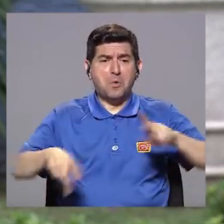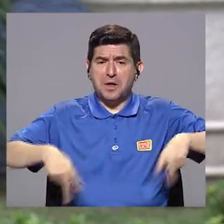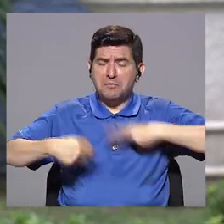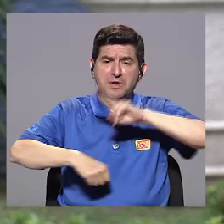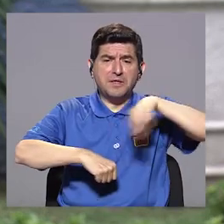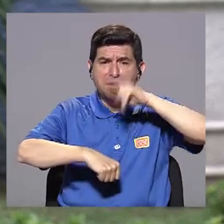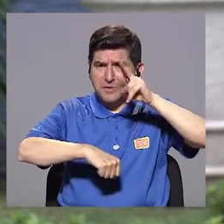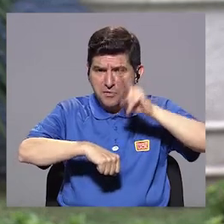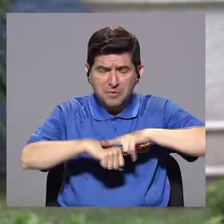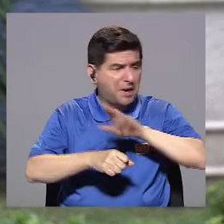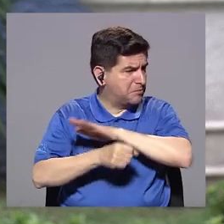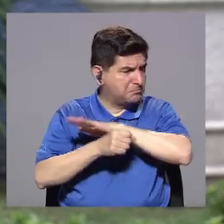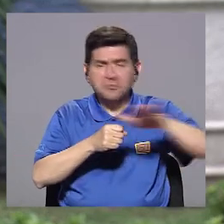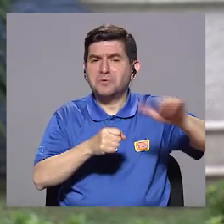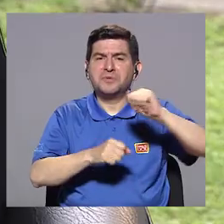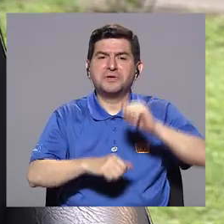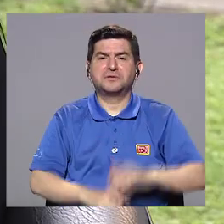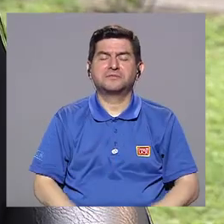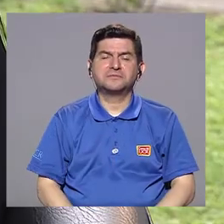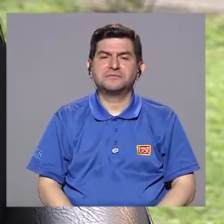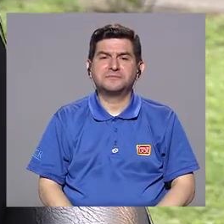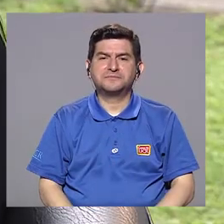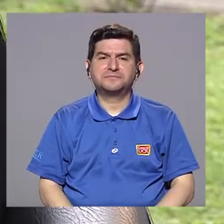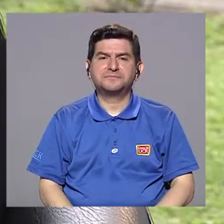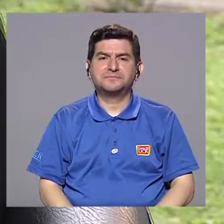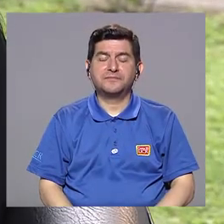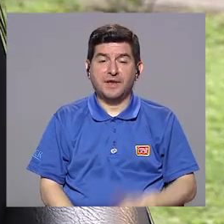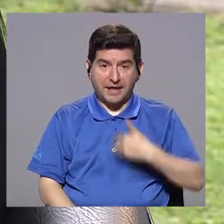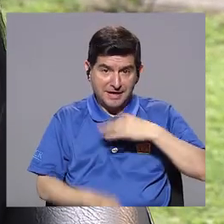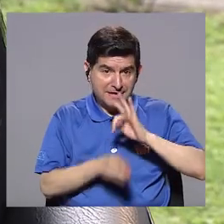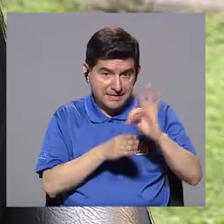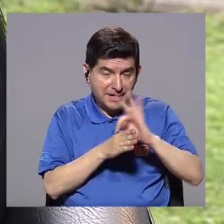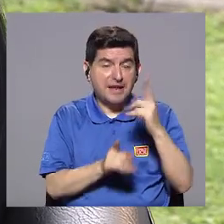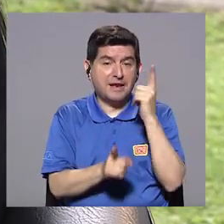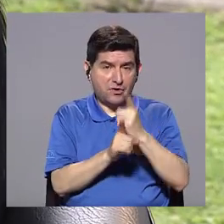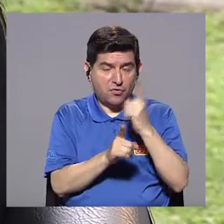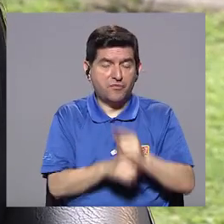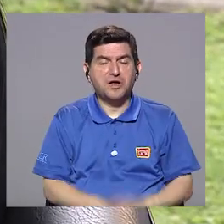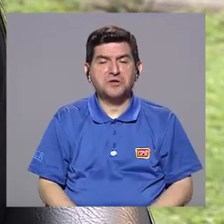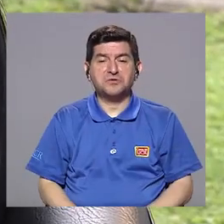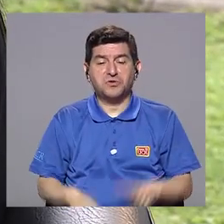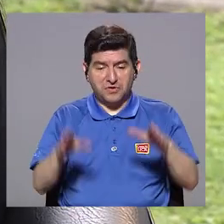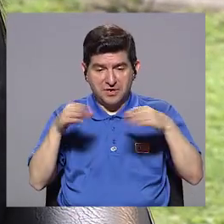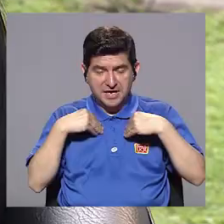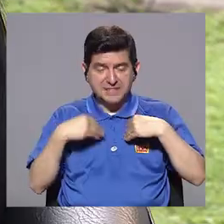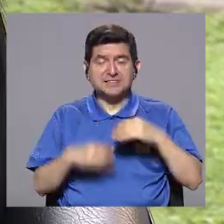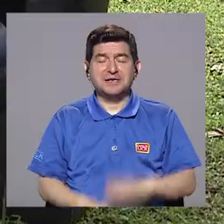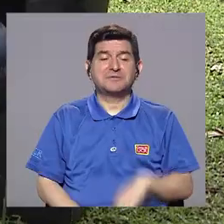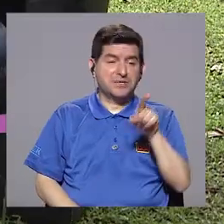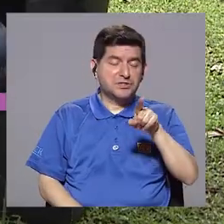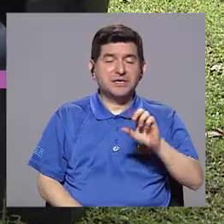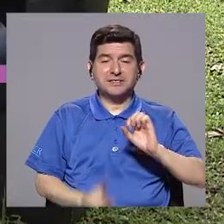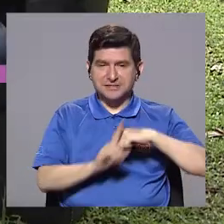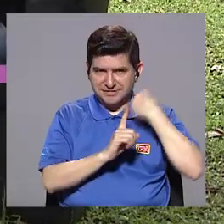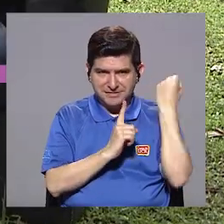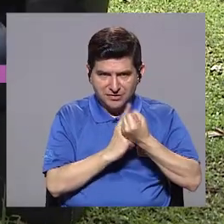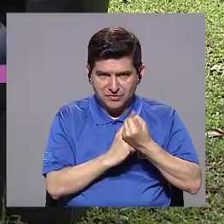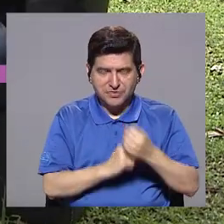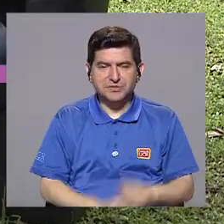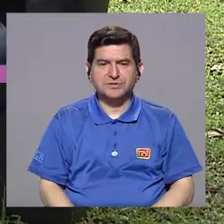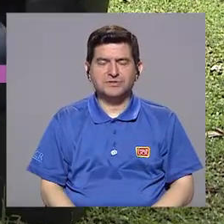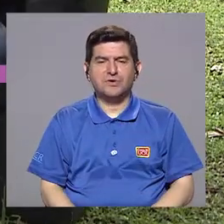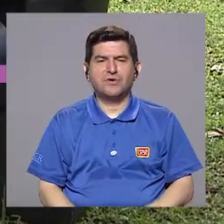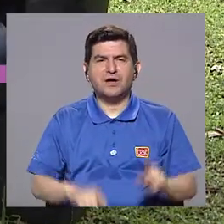tener una vida completamente normal. Es más, cuando tienen un tratamiento adecuado, cuando reconocen su trastorno, cuando